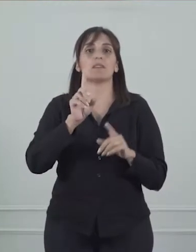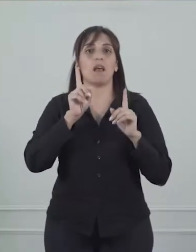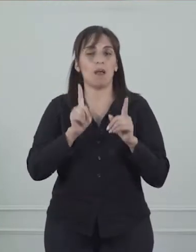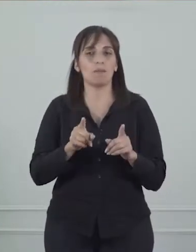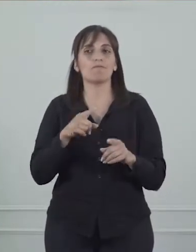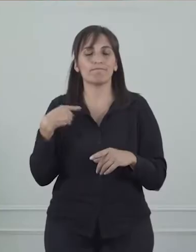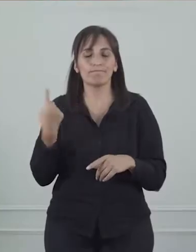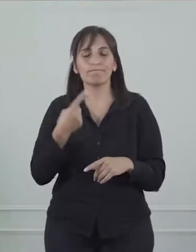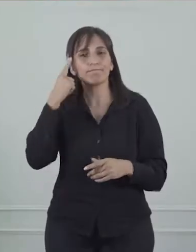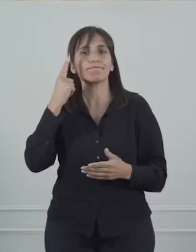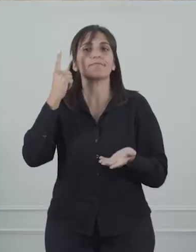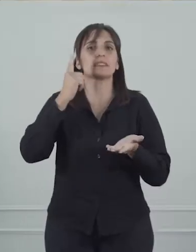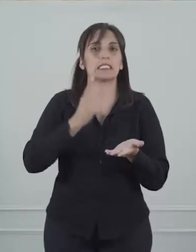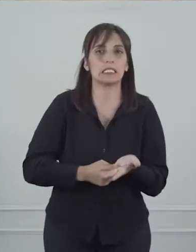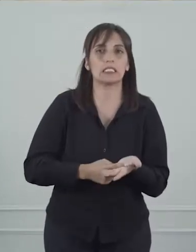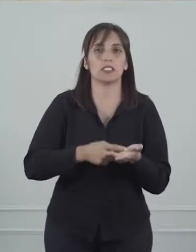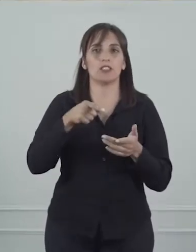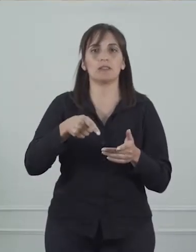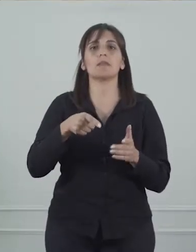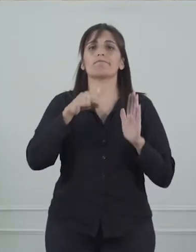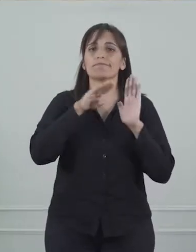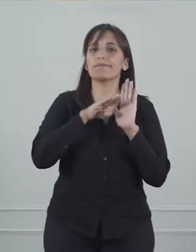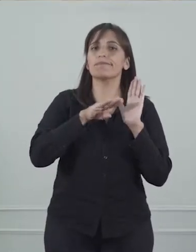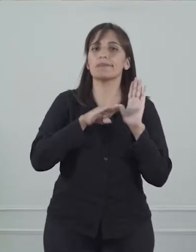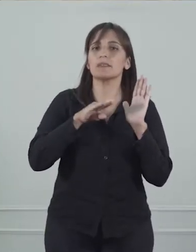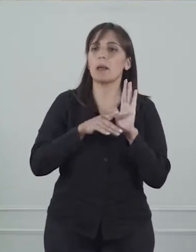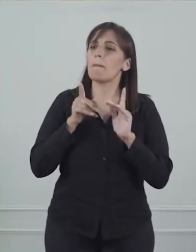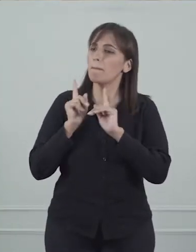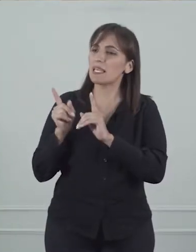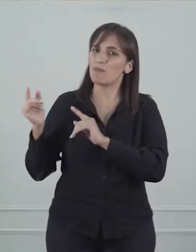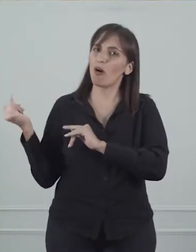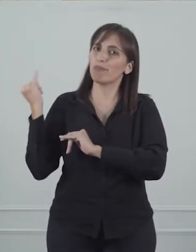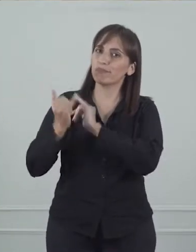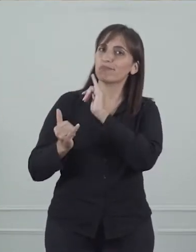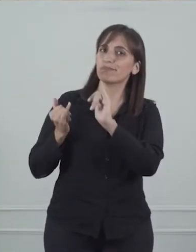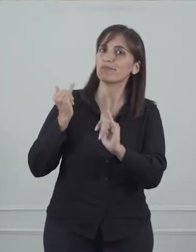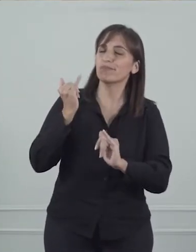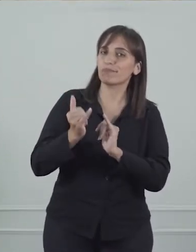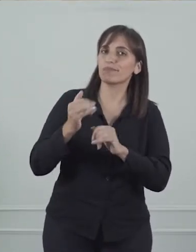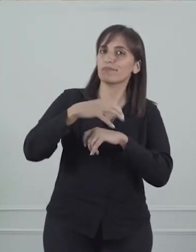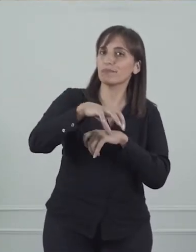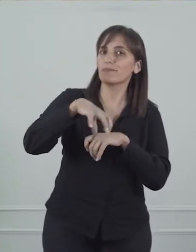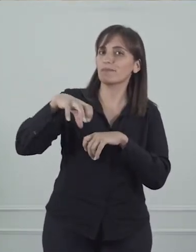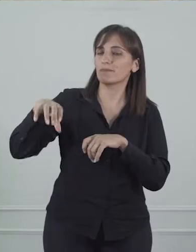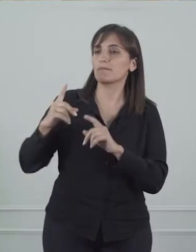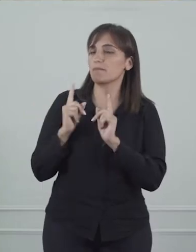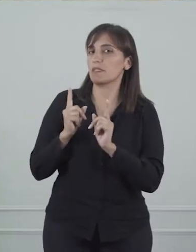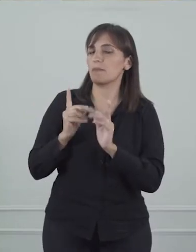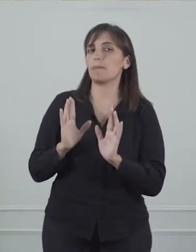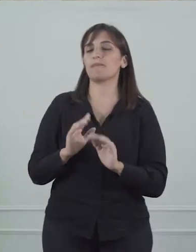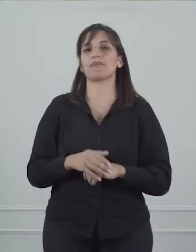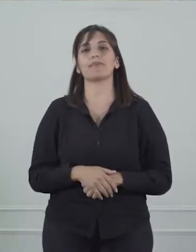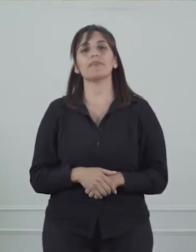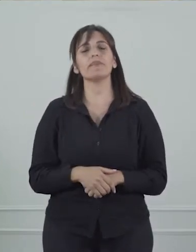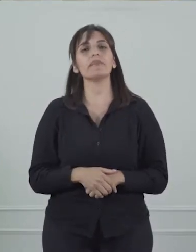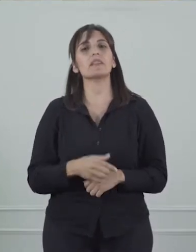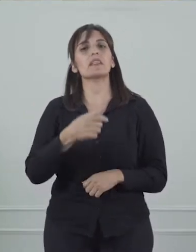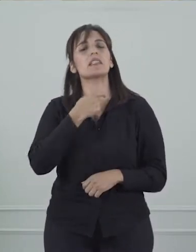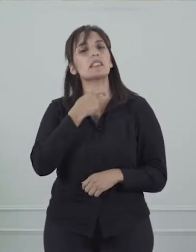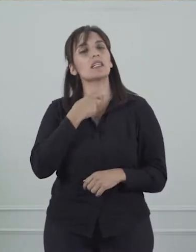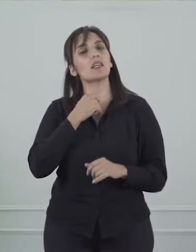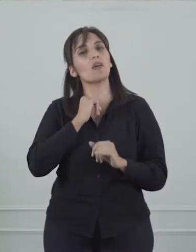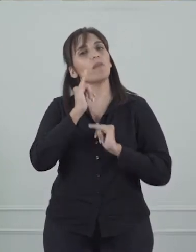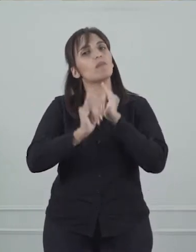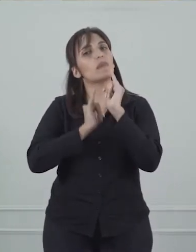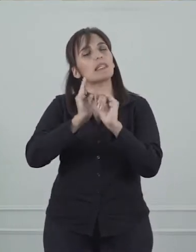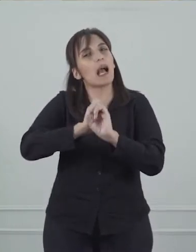medidas que acaba de anunciar Armando. Yo quisiera hacer algunas aclaraciones para que evitemos las confusiones.